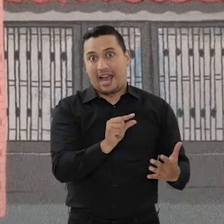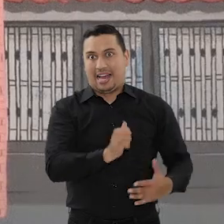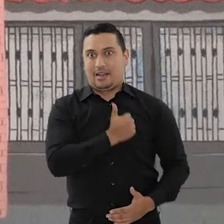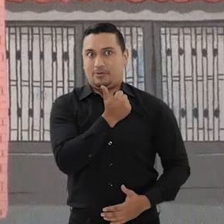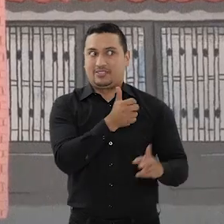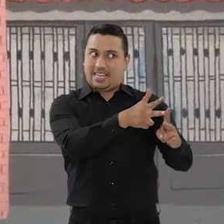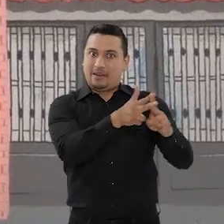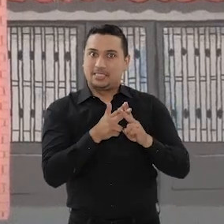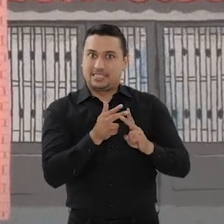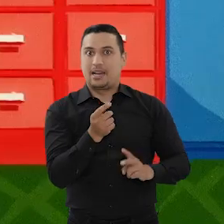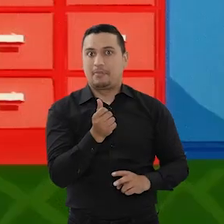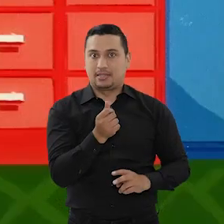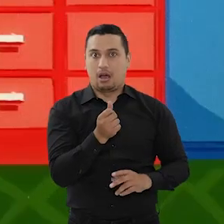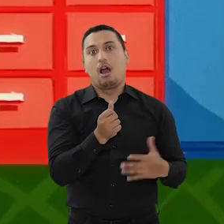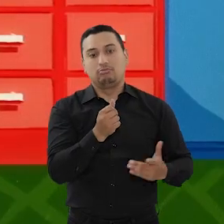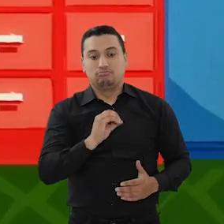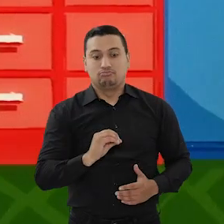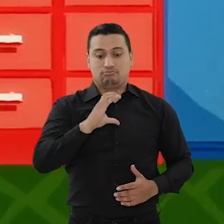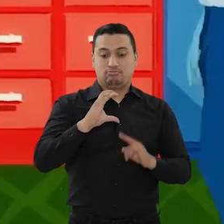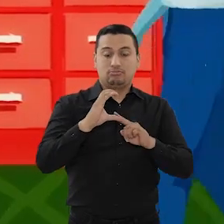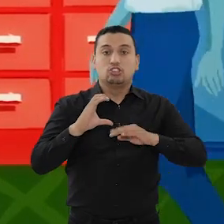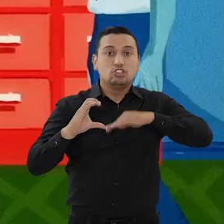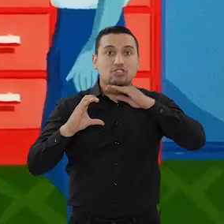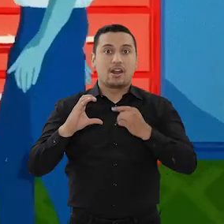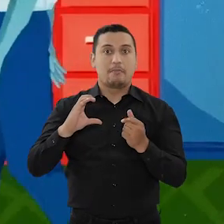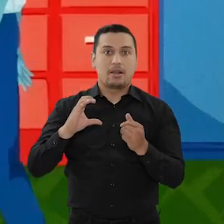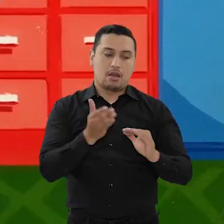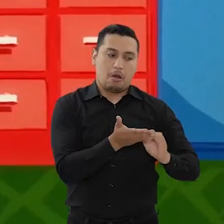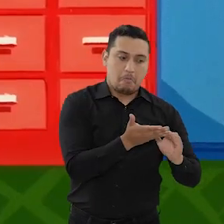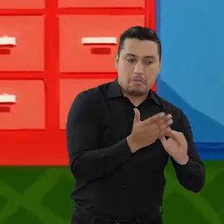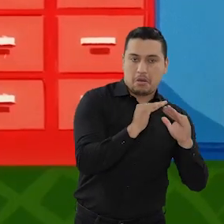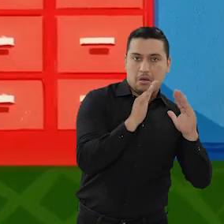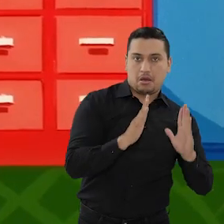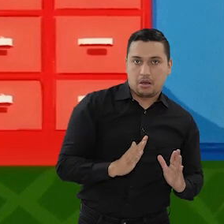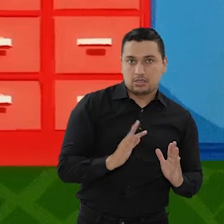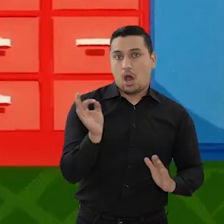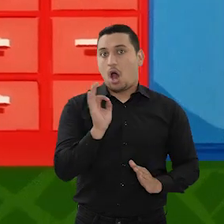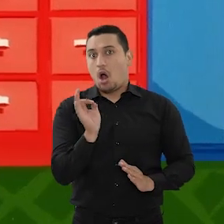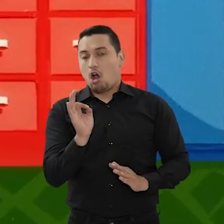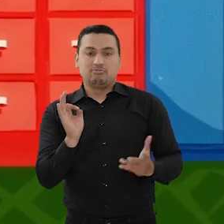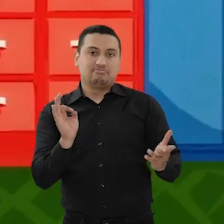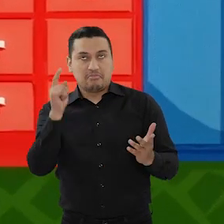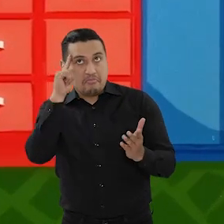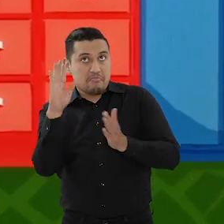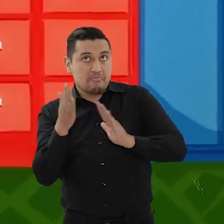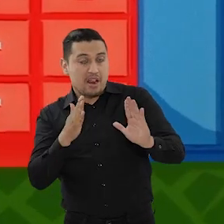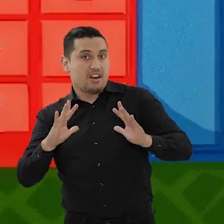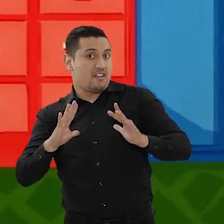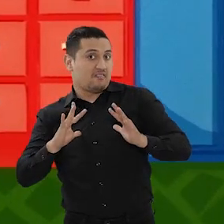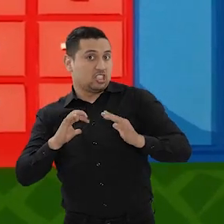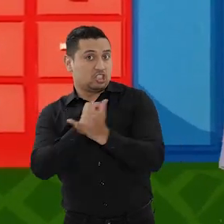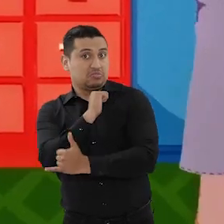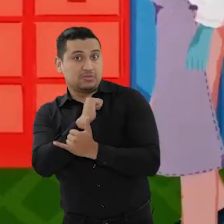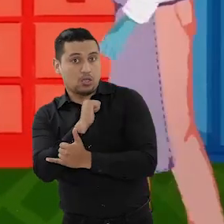pedir prestado. Al hacerlo tendremos más dinero disponible para hacer arreglos en nuestras casas, organizar planes de vacaciones